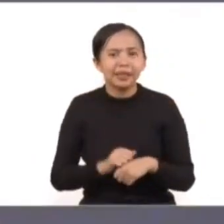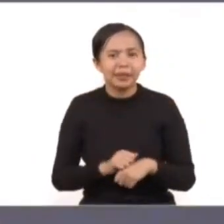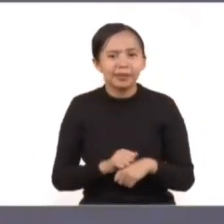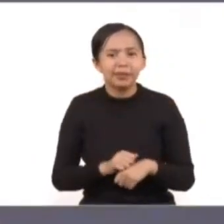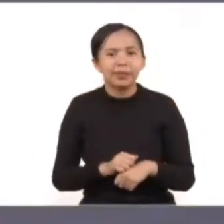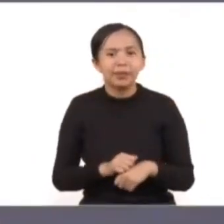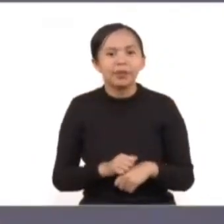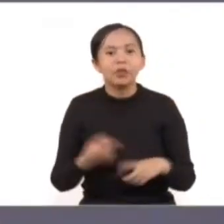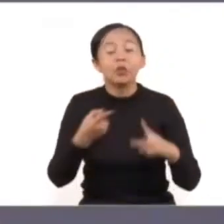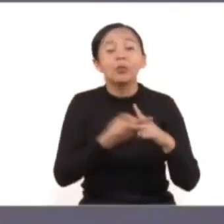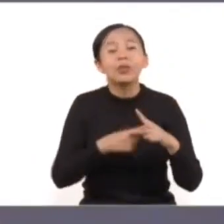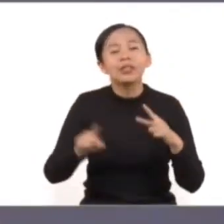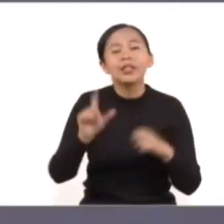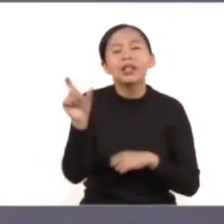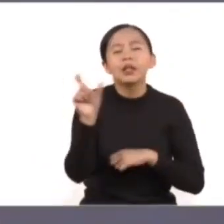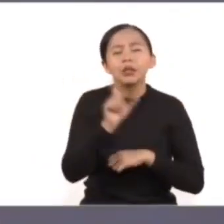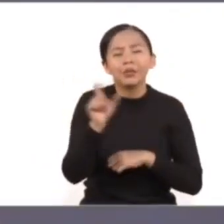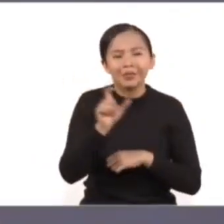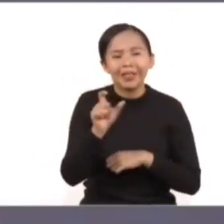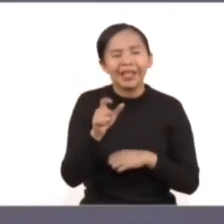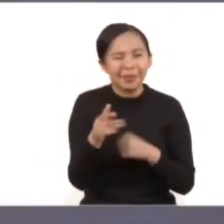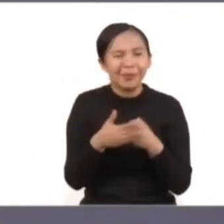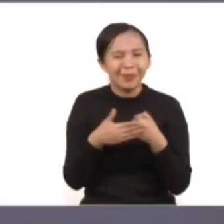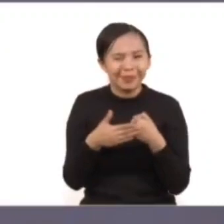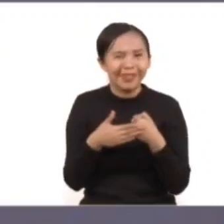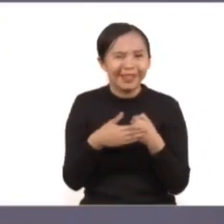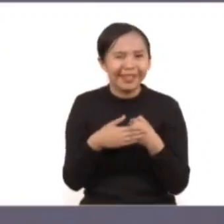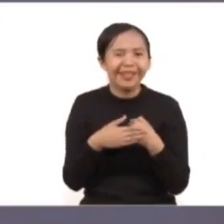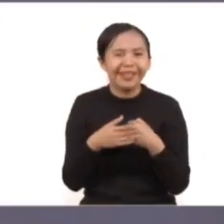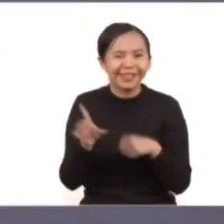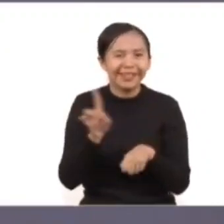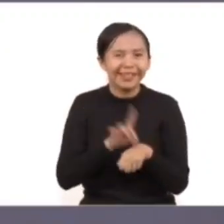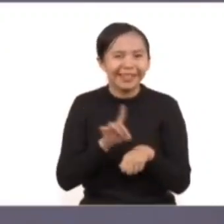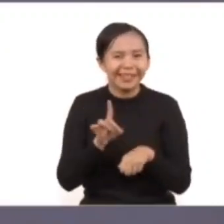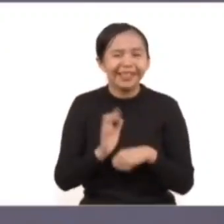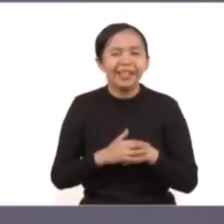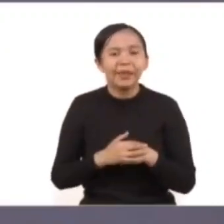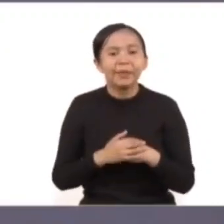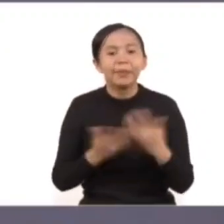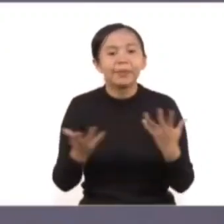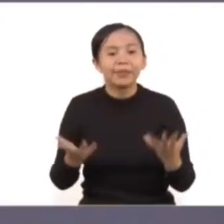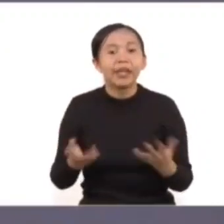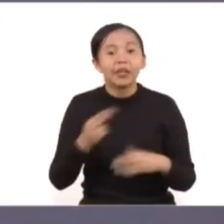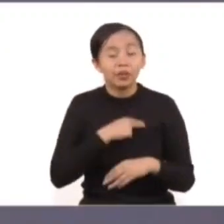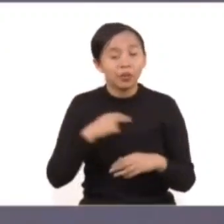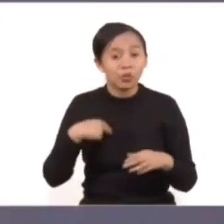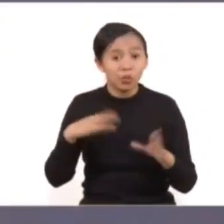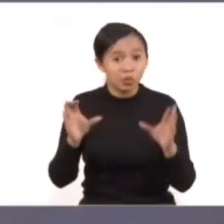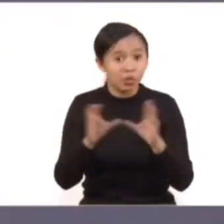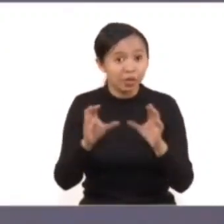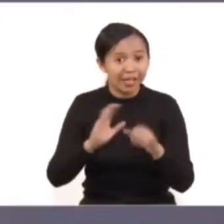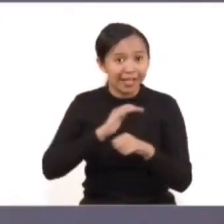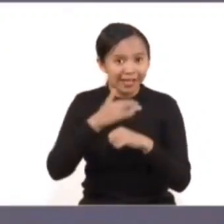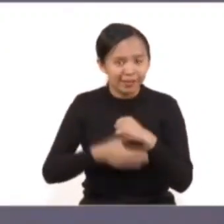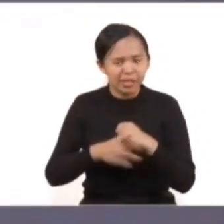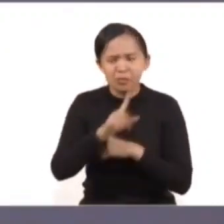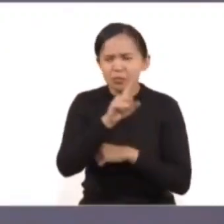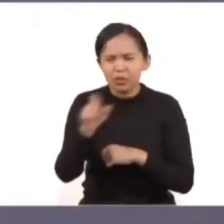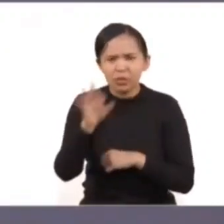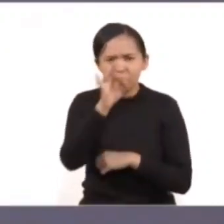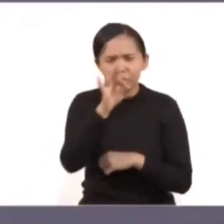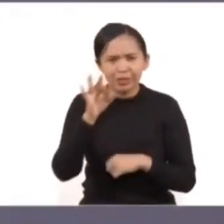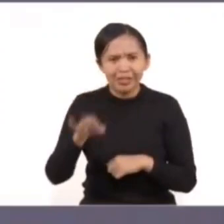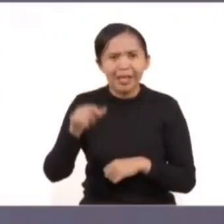empieza ya, en estos días ya estamos empezando y lo concluiremos, la certificación del 100 por ciento